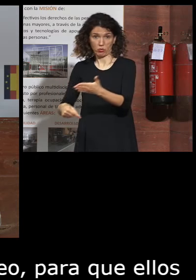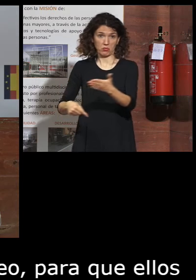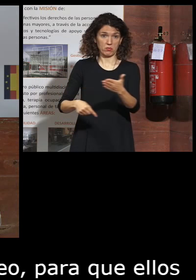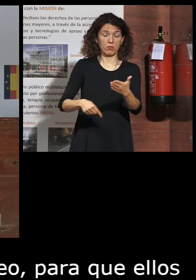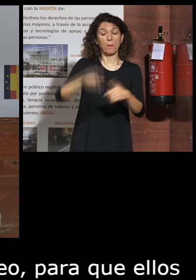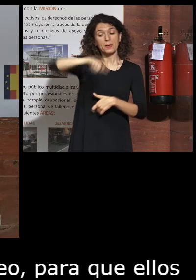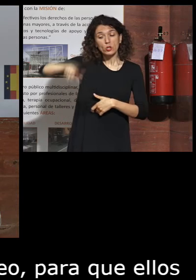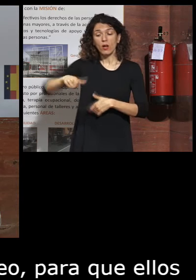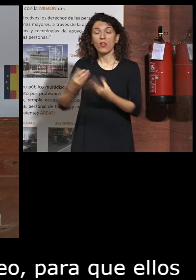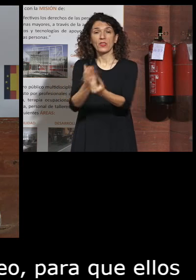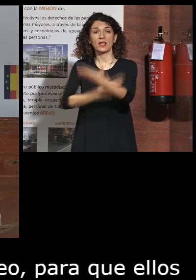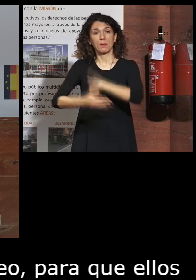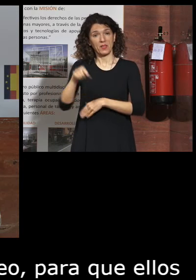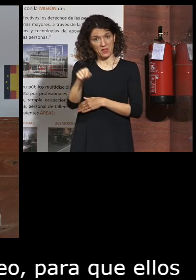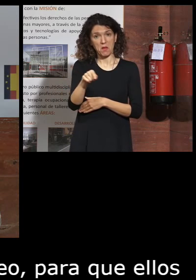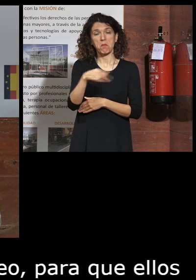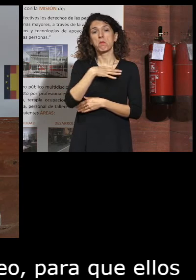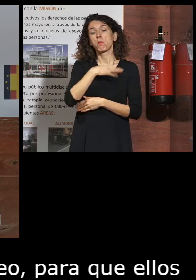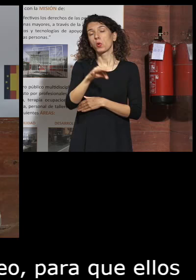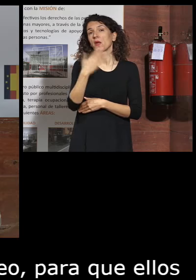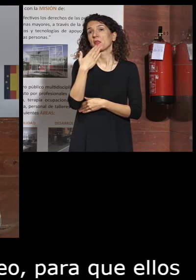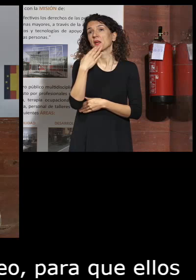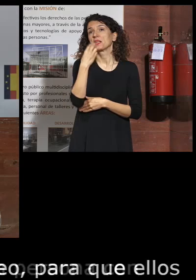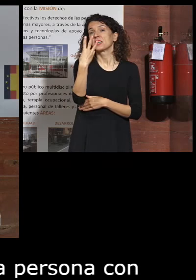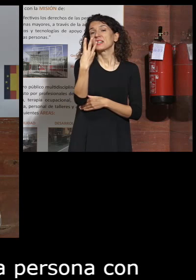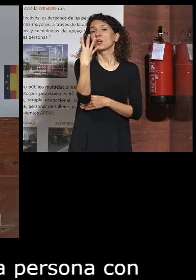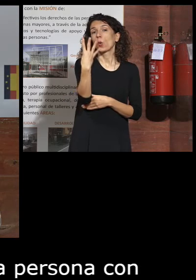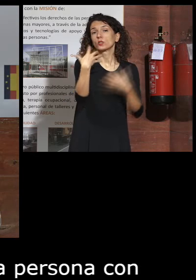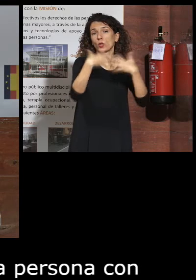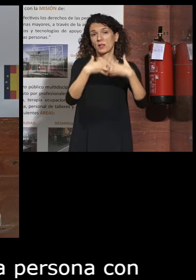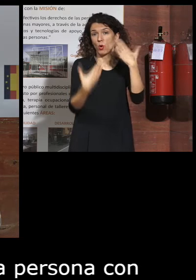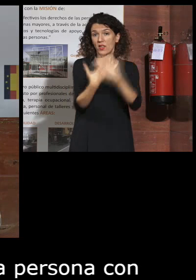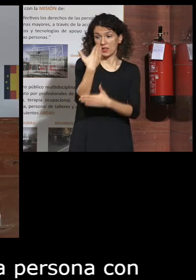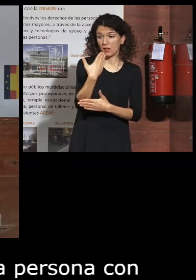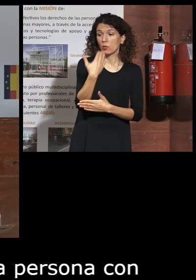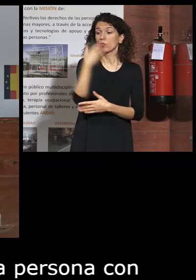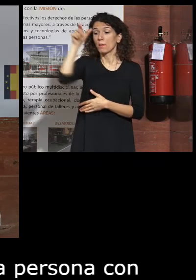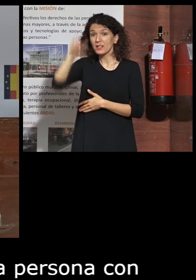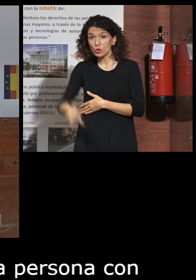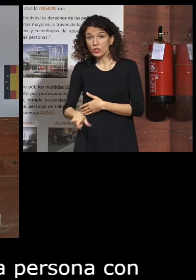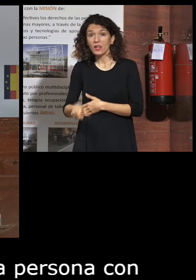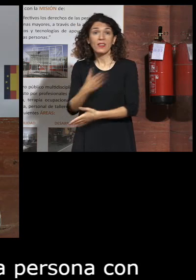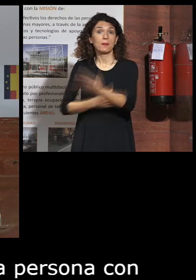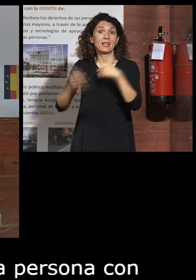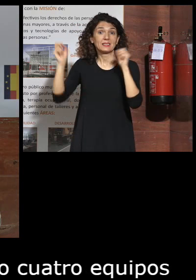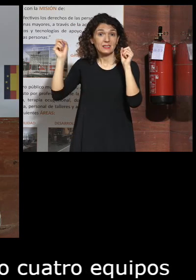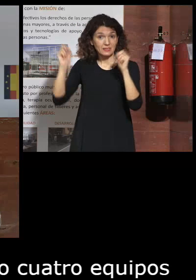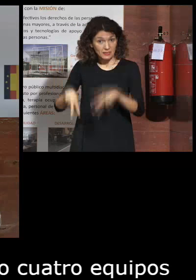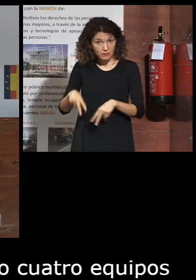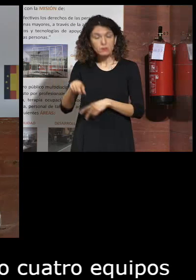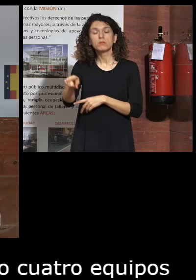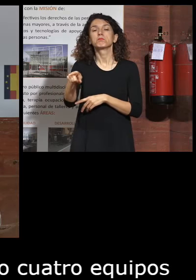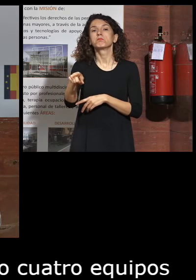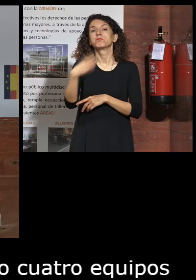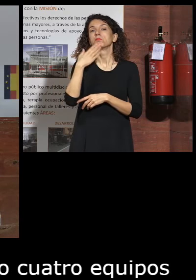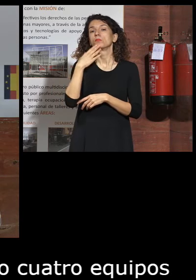discapacidad a lo mejor reparaba tres o cuatro equipos al día frente a una persona sin discapacidad